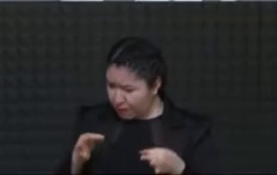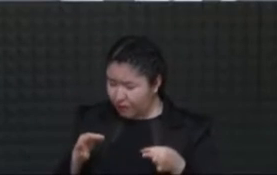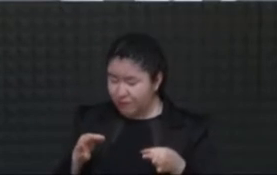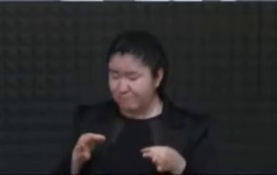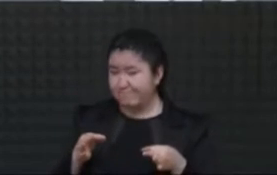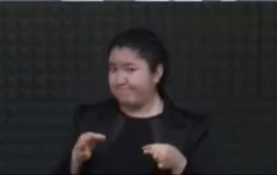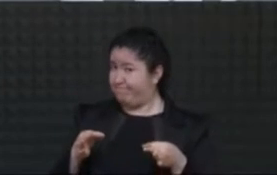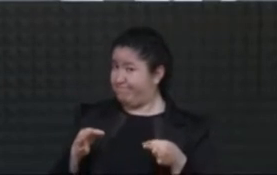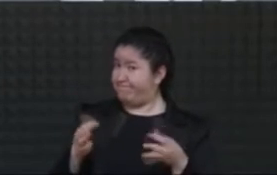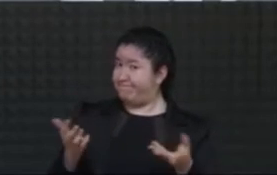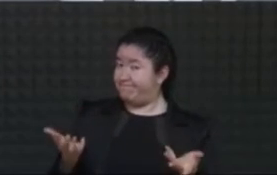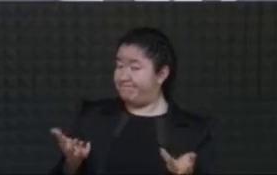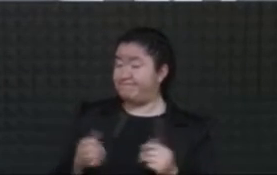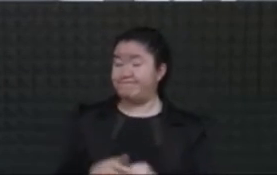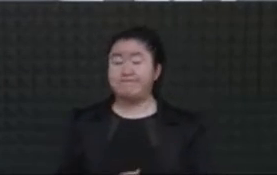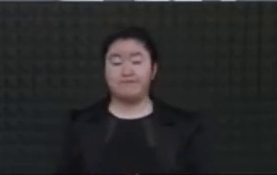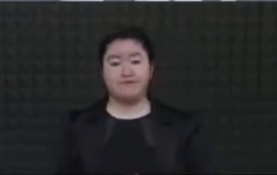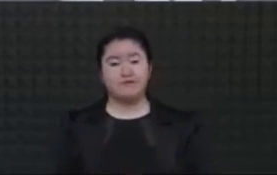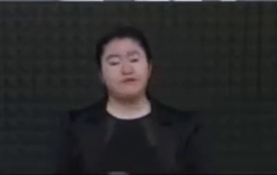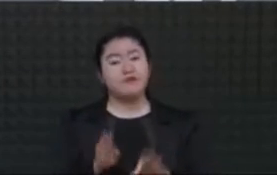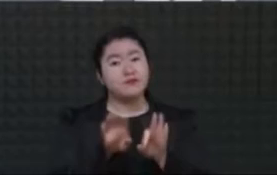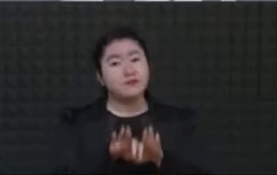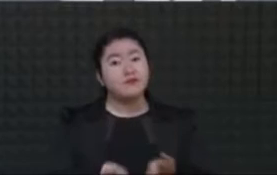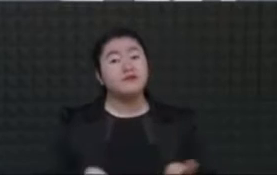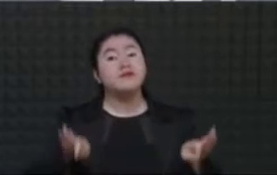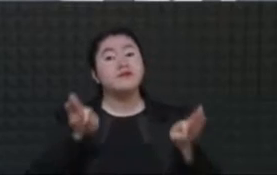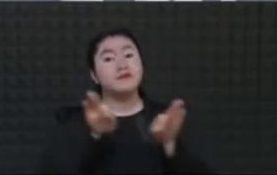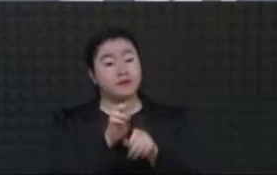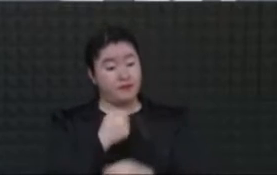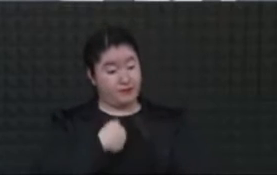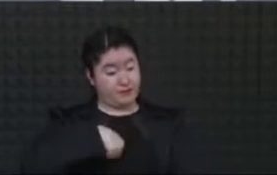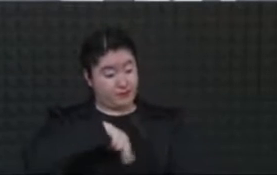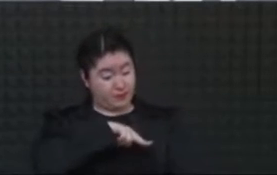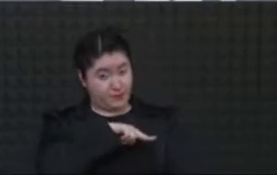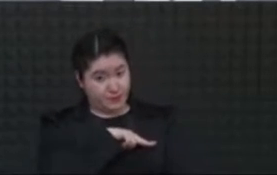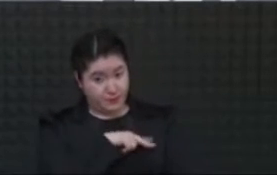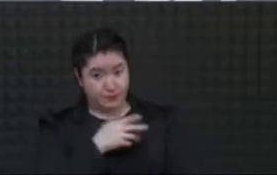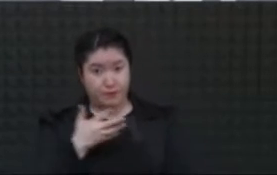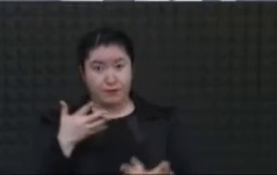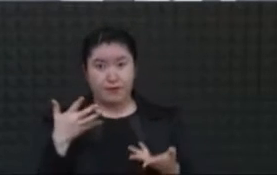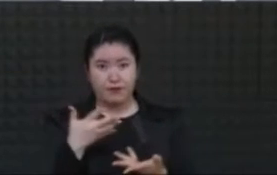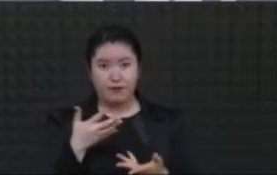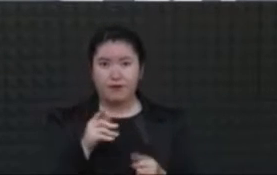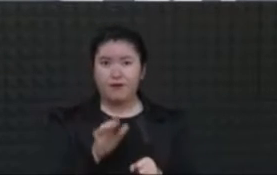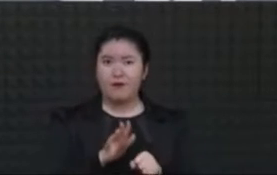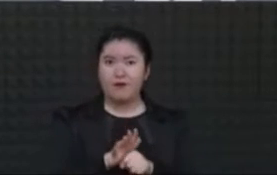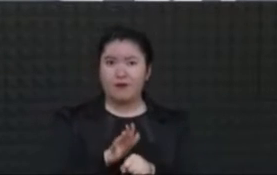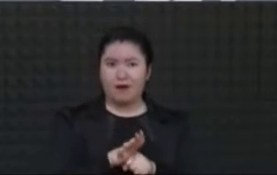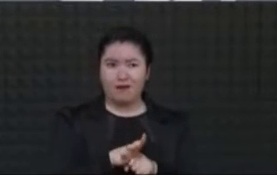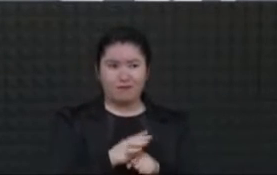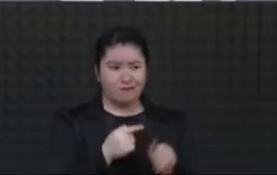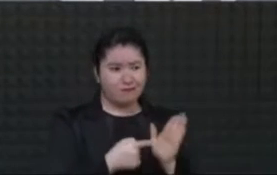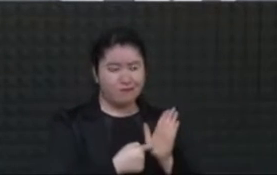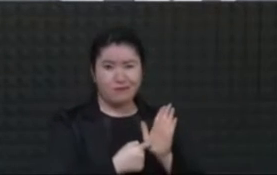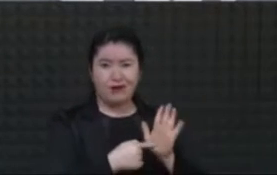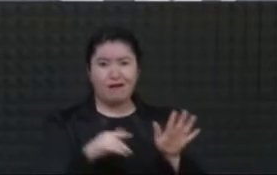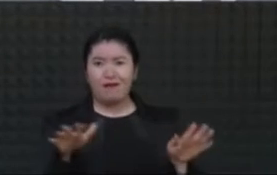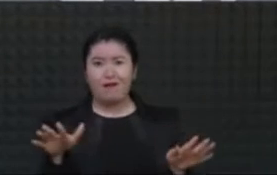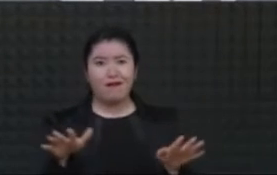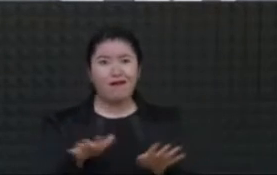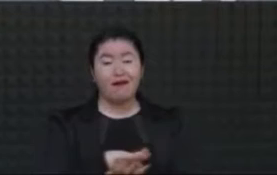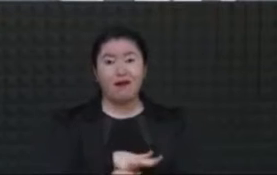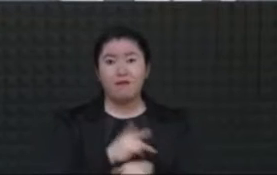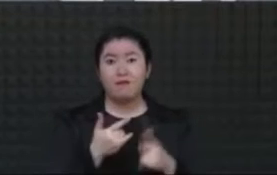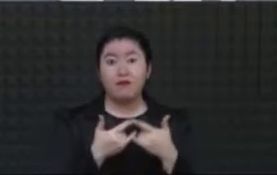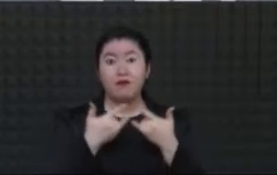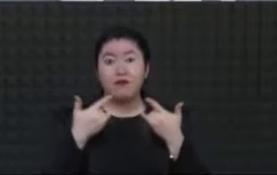sacar a flote lo que somos y enfrentar el cambio de la narrativa de la historia. No estaríamos en